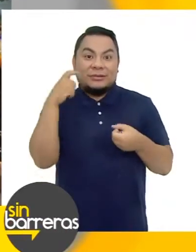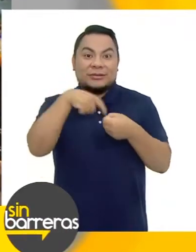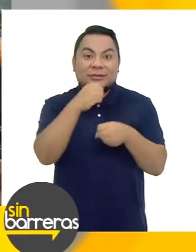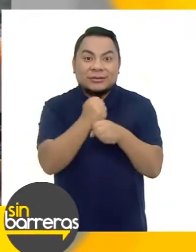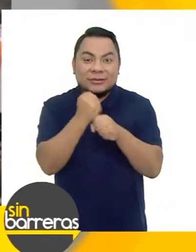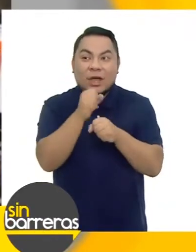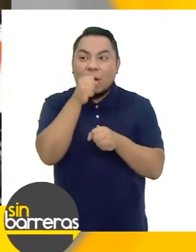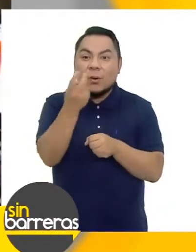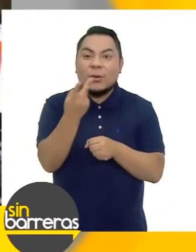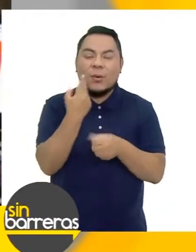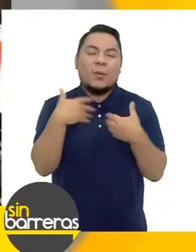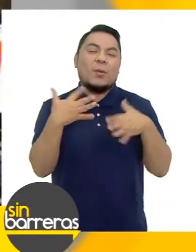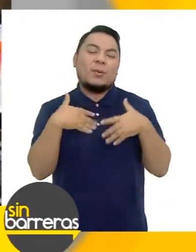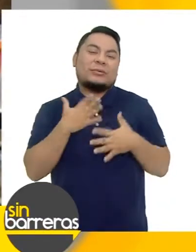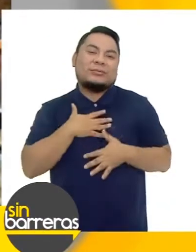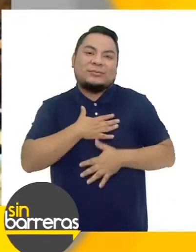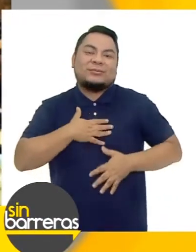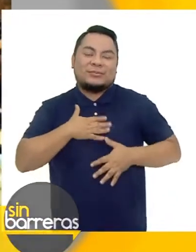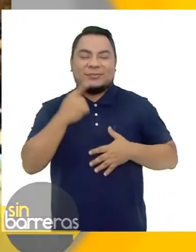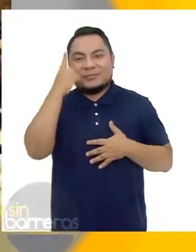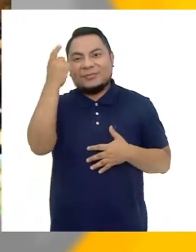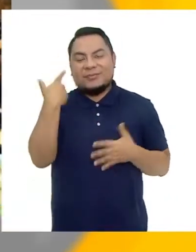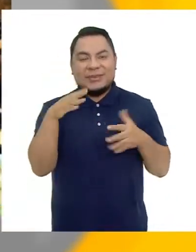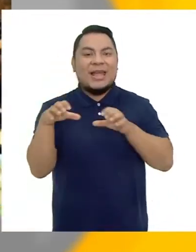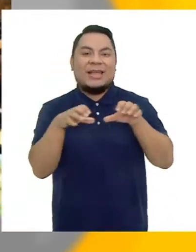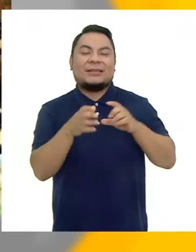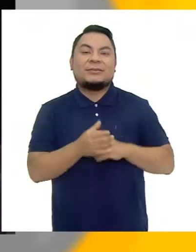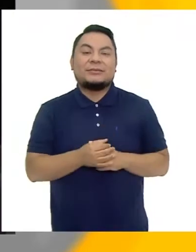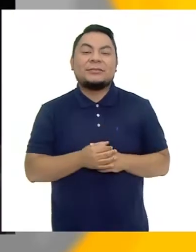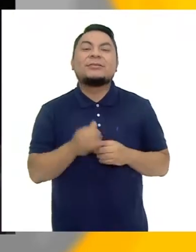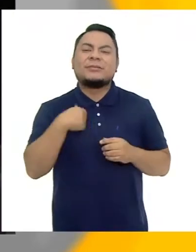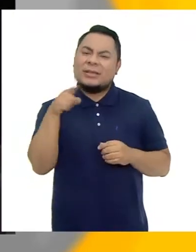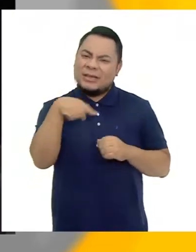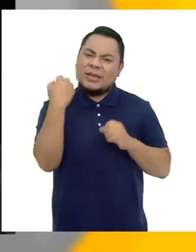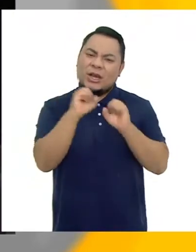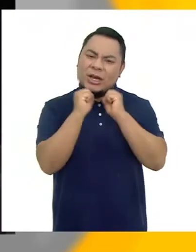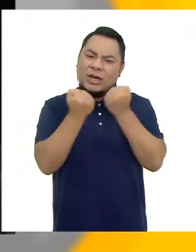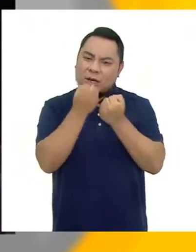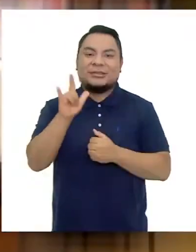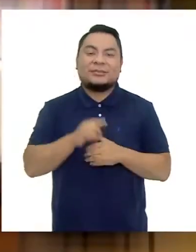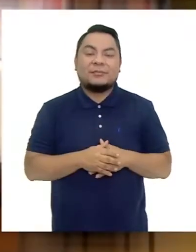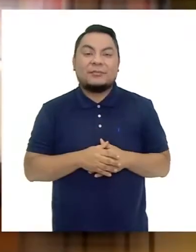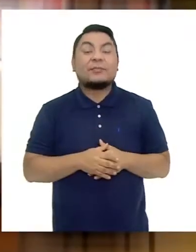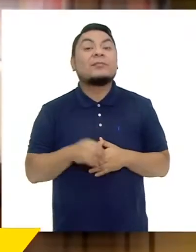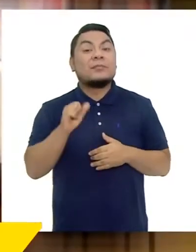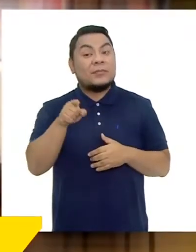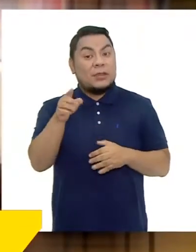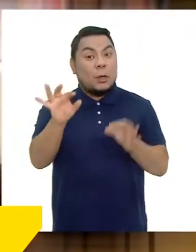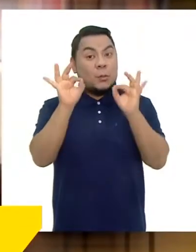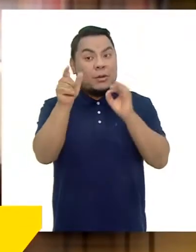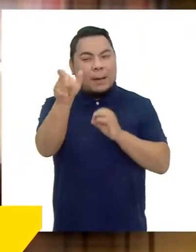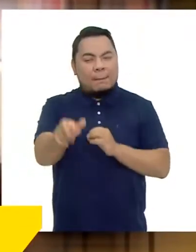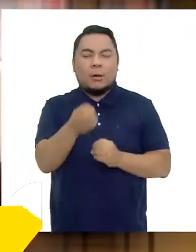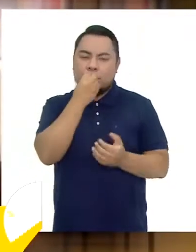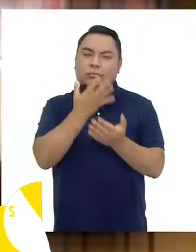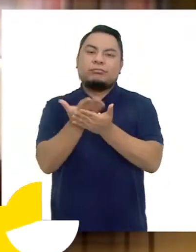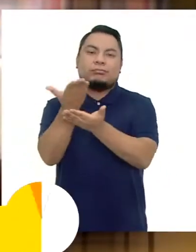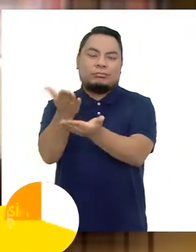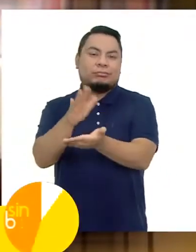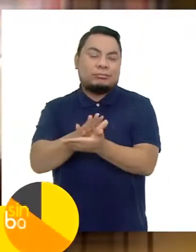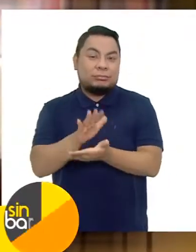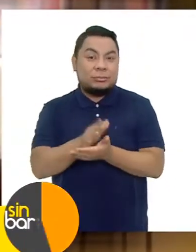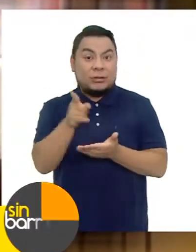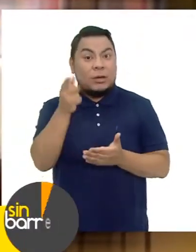micrófonos Luego con ella Para mí Era casi un sueño Hucho realidad Si somos un equipo Bien bacán Aparte de ser una excelente persona